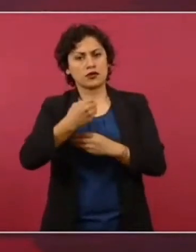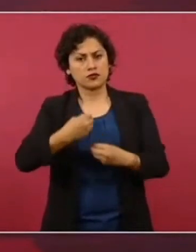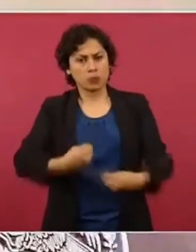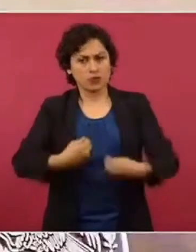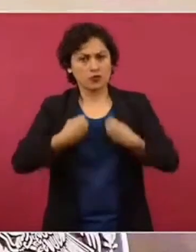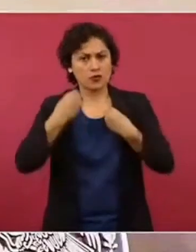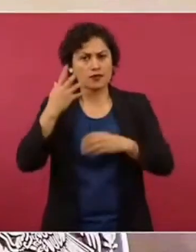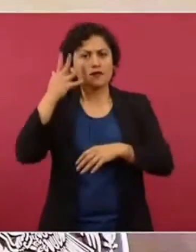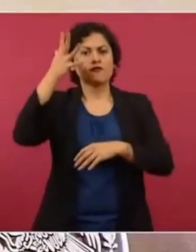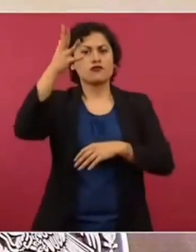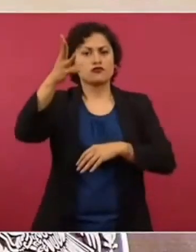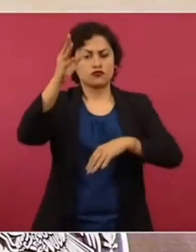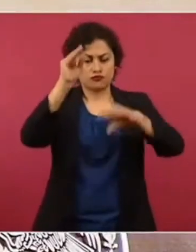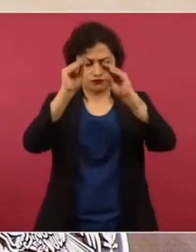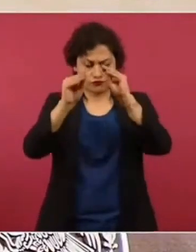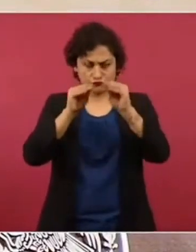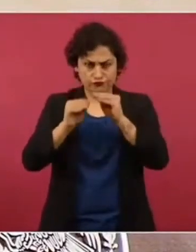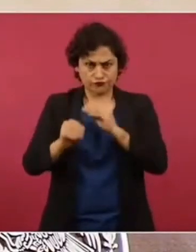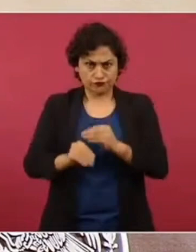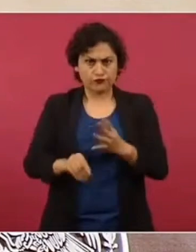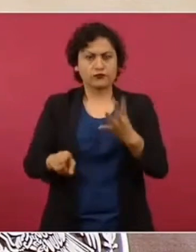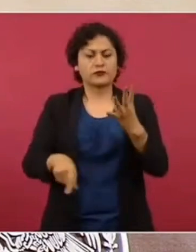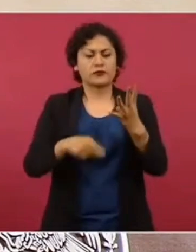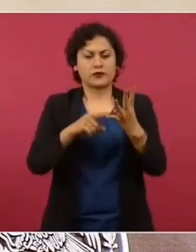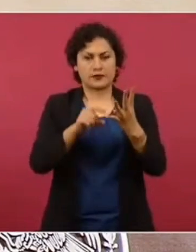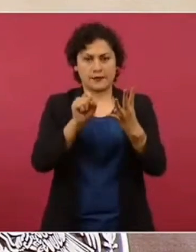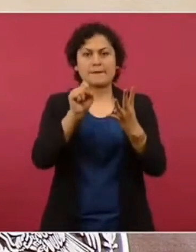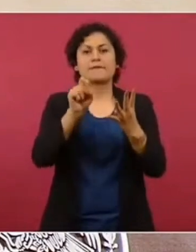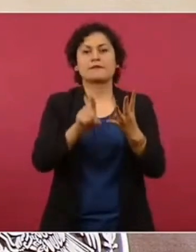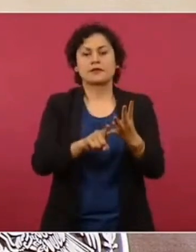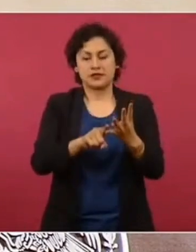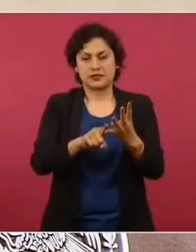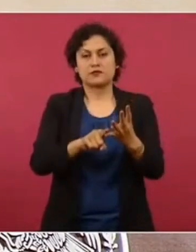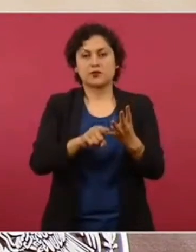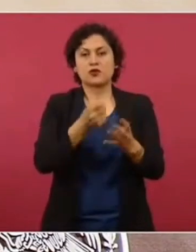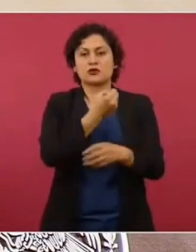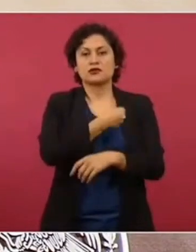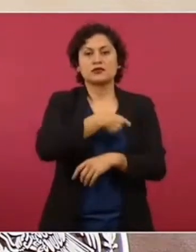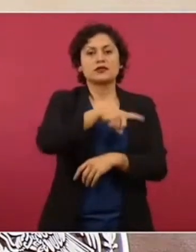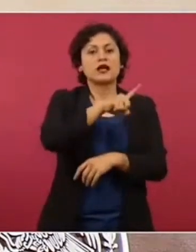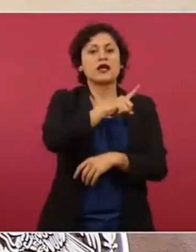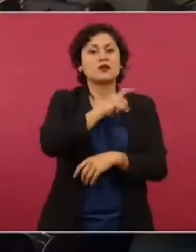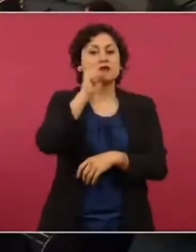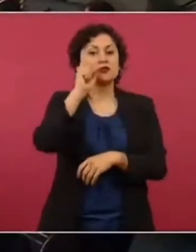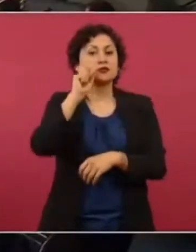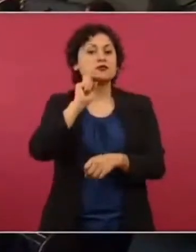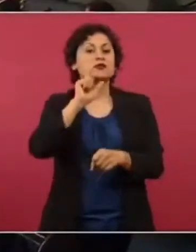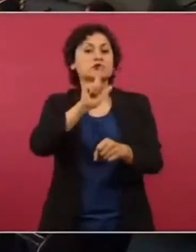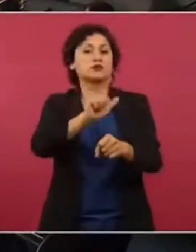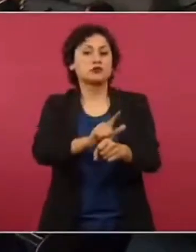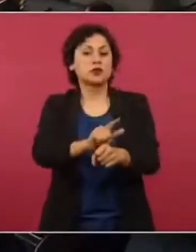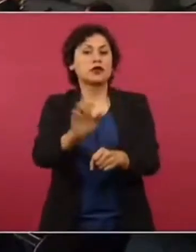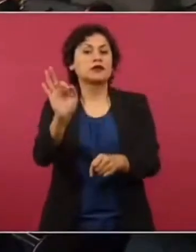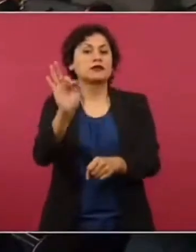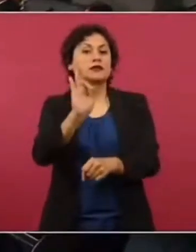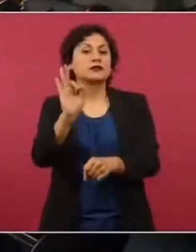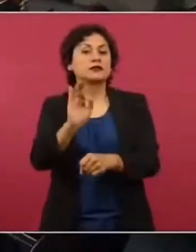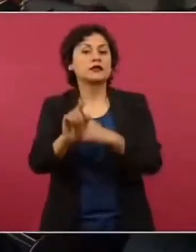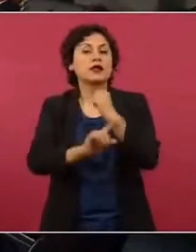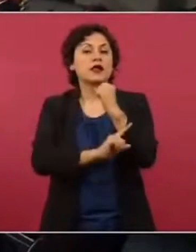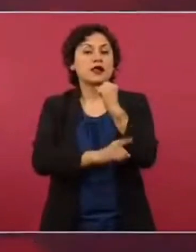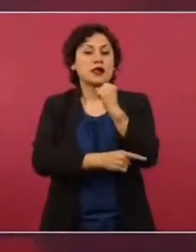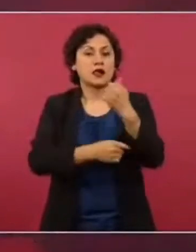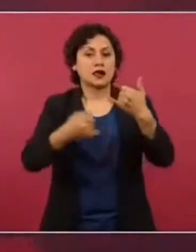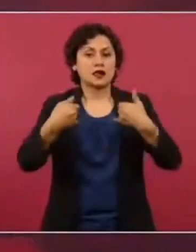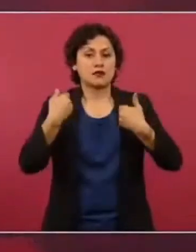Y en ese punto también el tema de salud sexual y reproductiva para evitar embarazos no deseados, embarazo adolescente. Y